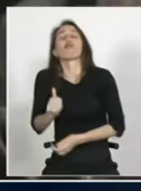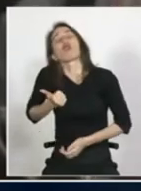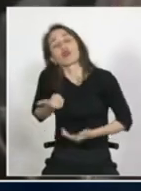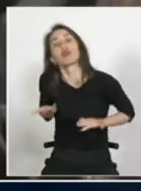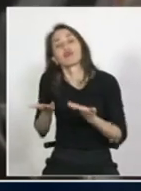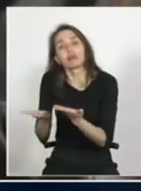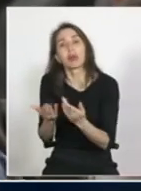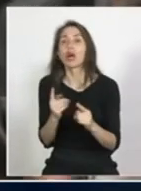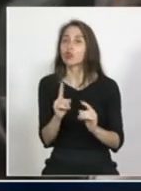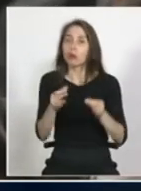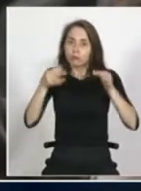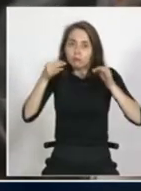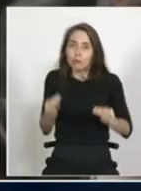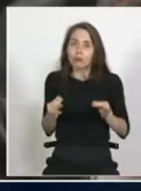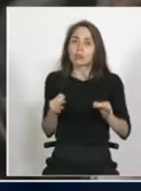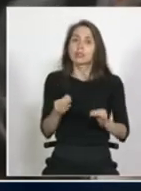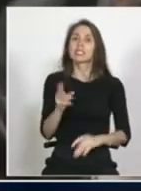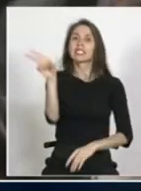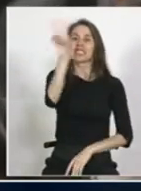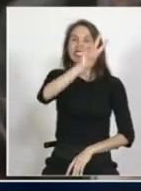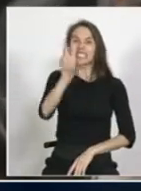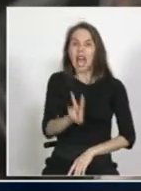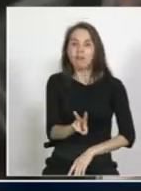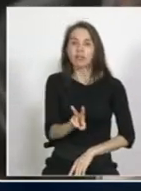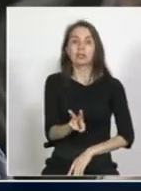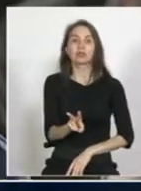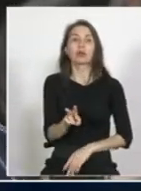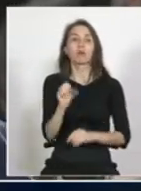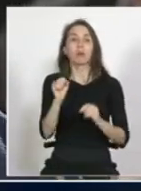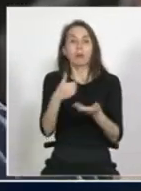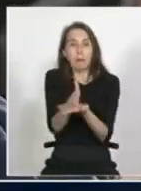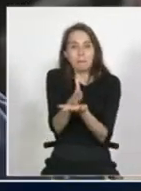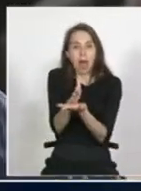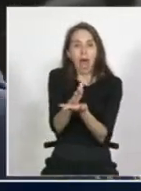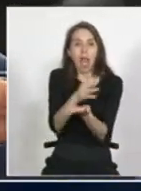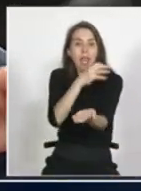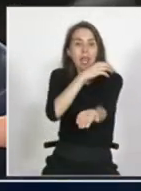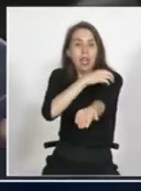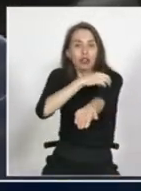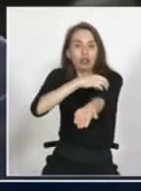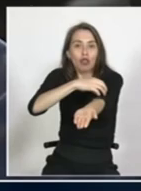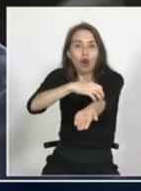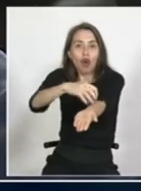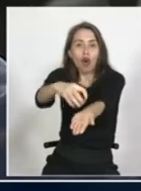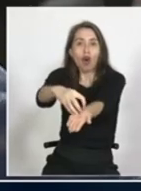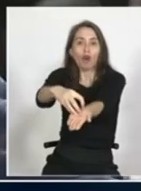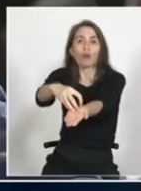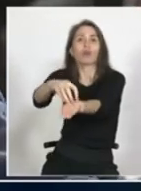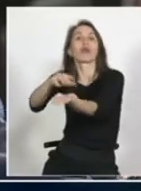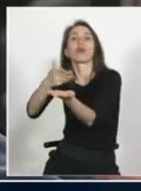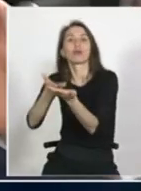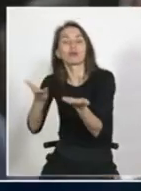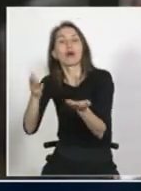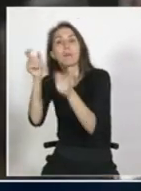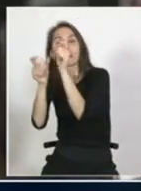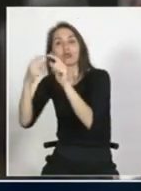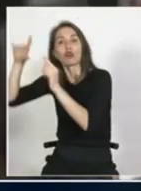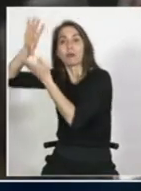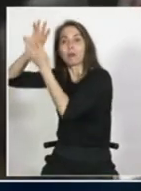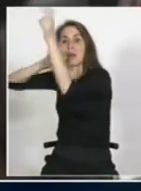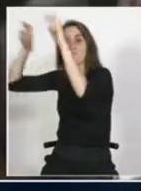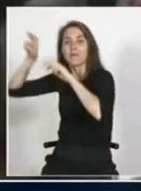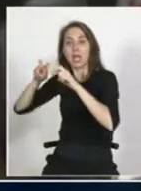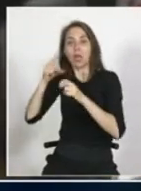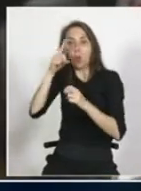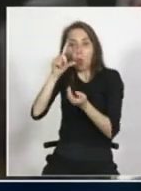que hay servicios que estén dotados de esto yo creo que se puede armar una planificación donde la migración se pueda distribuir en las oportunidades en el territorio nacional y no se concentre